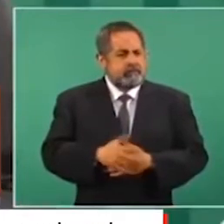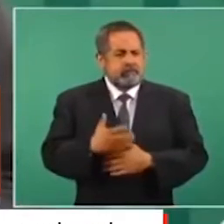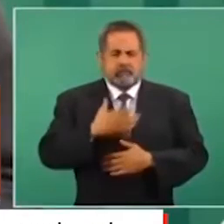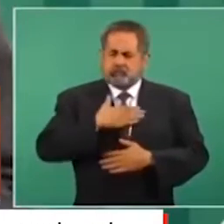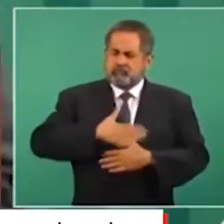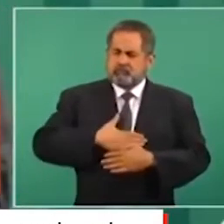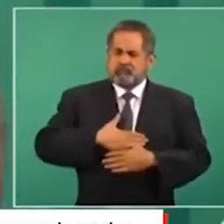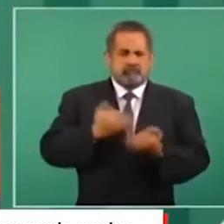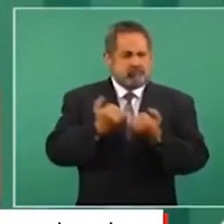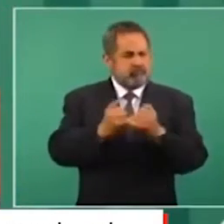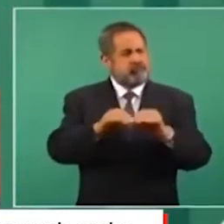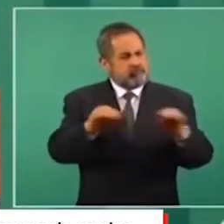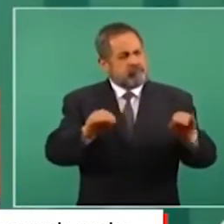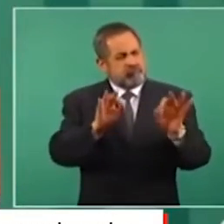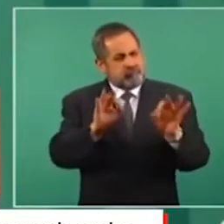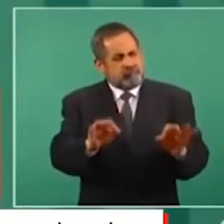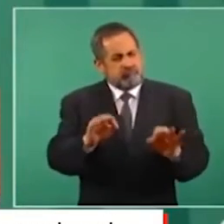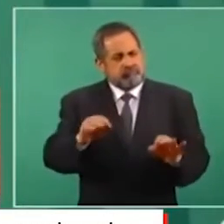diálogo?